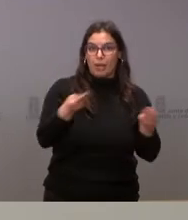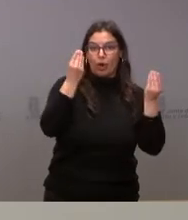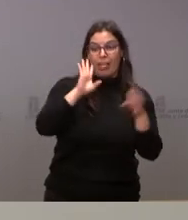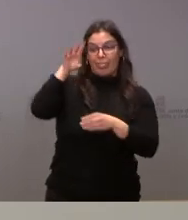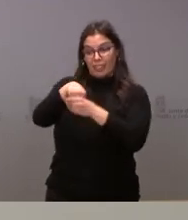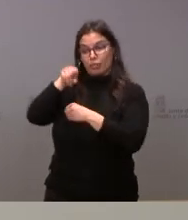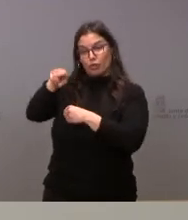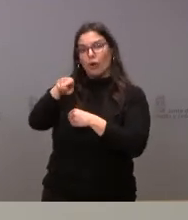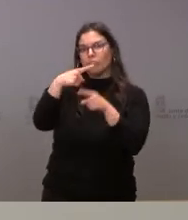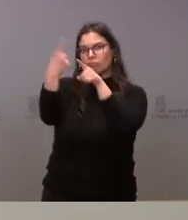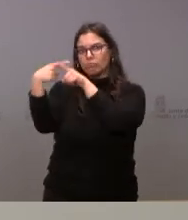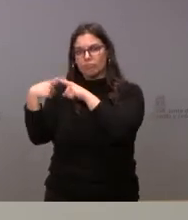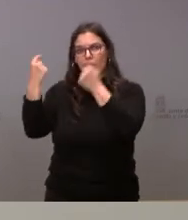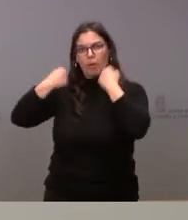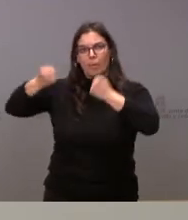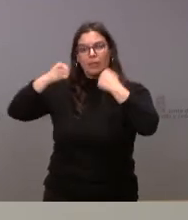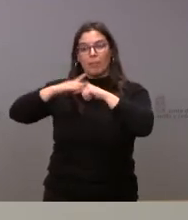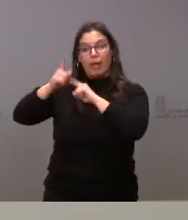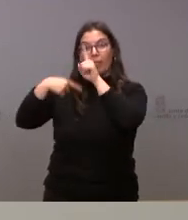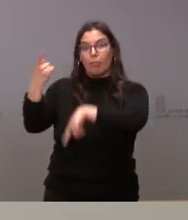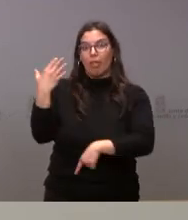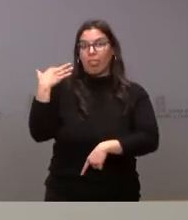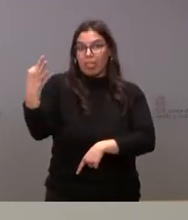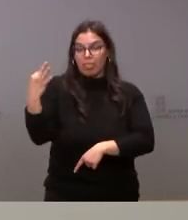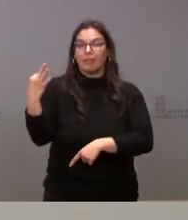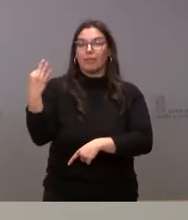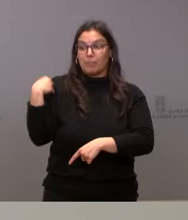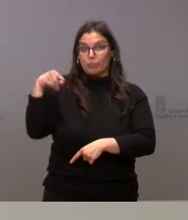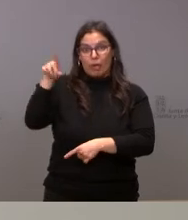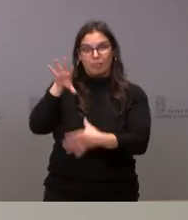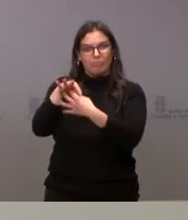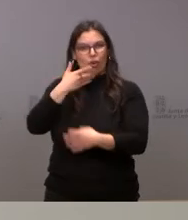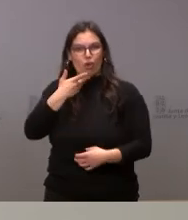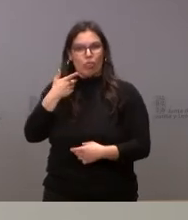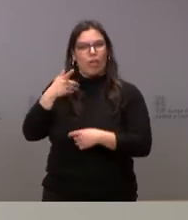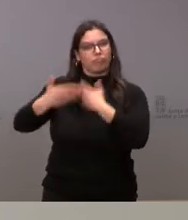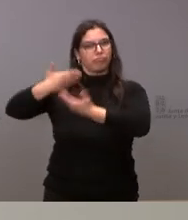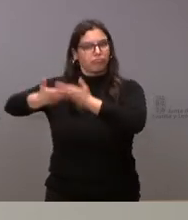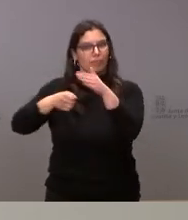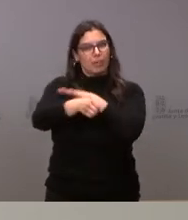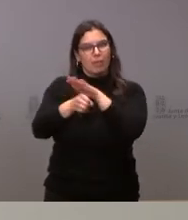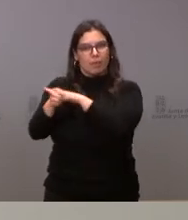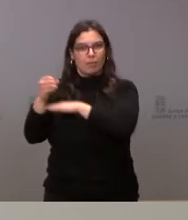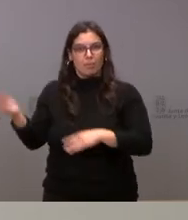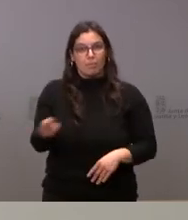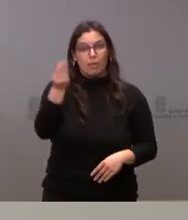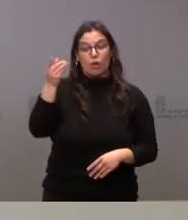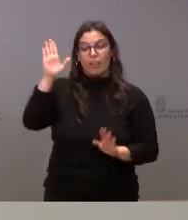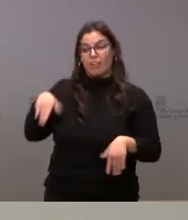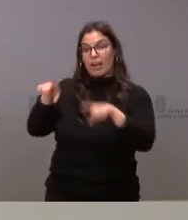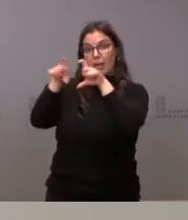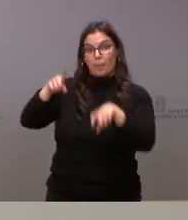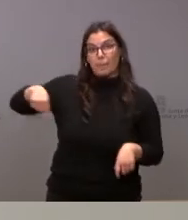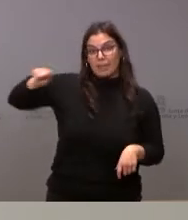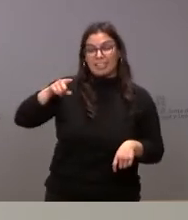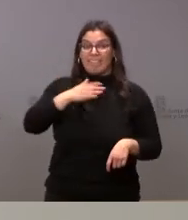lo cual muchos de ellos van a poder luego tener una oferta de empleo allí donde han hecho esas prácticas y, finalmente, que las empresas de nuestra comunidad autónoma